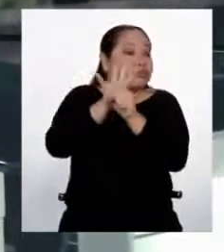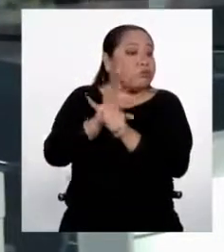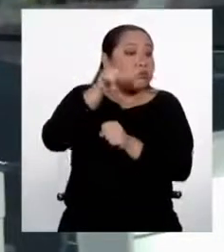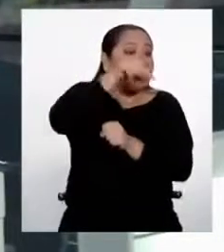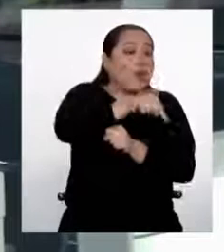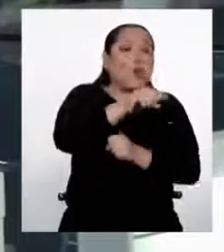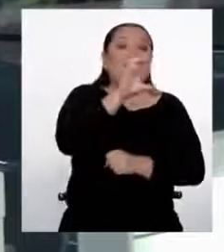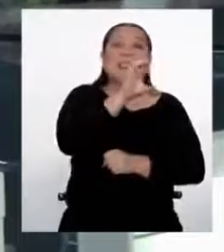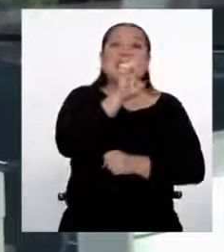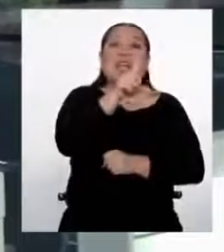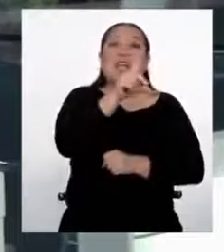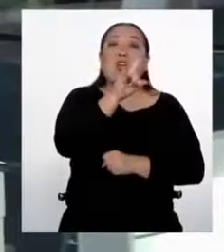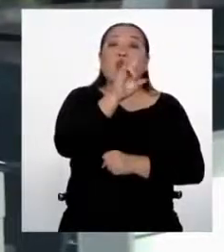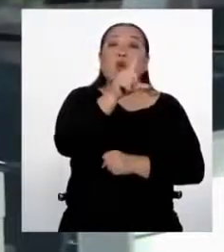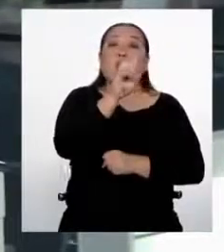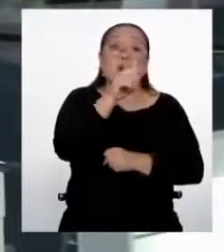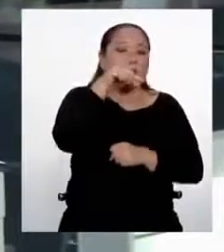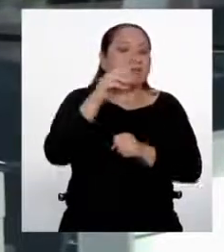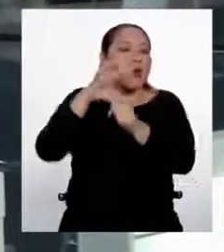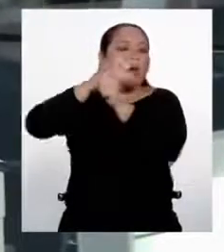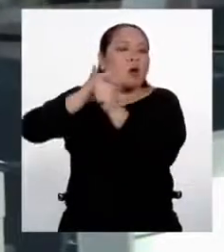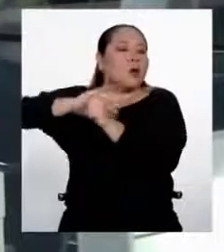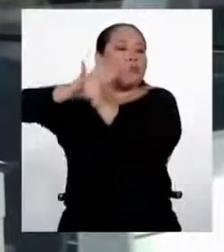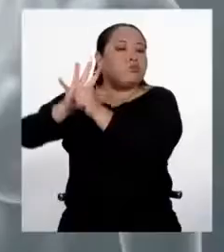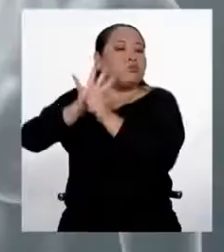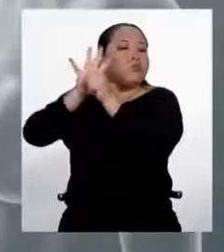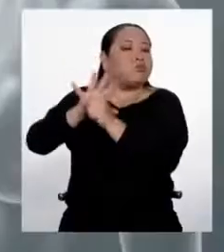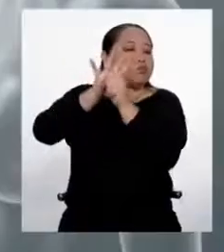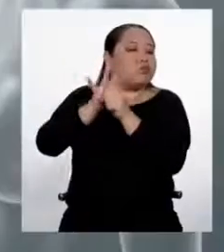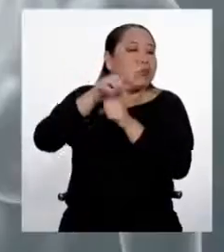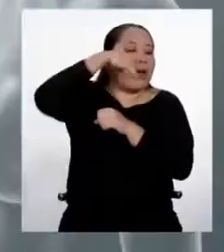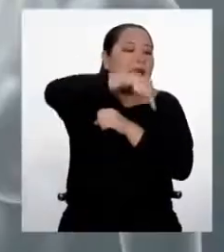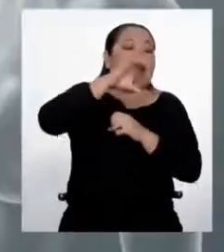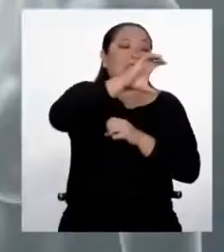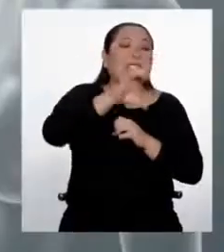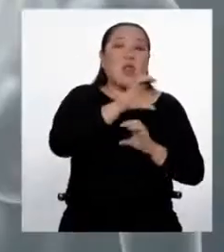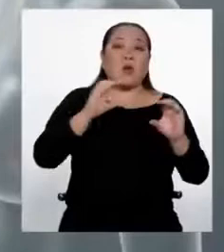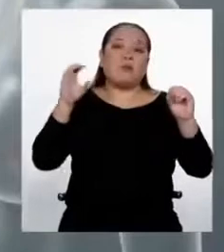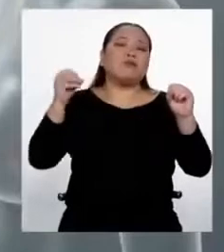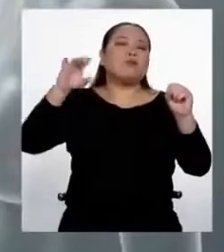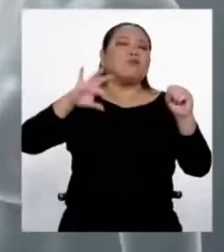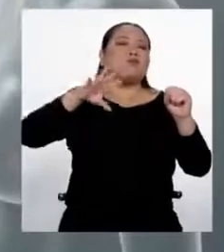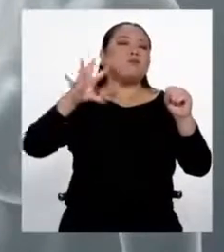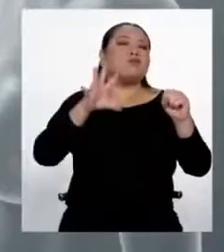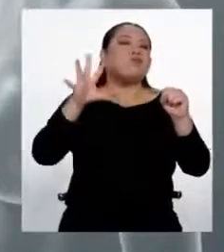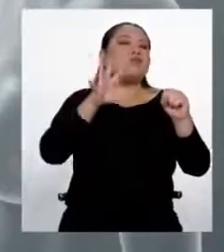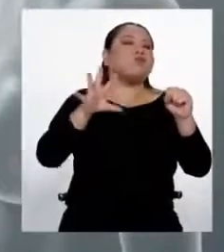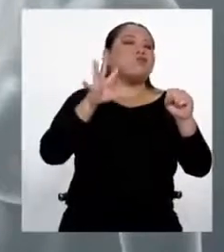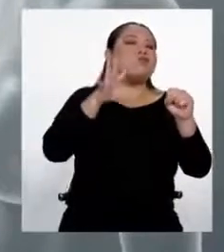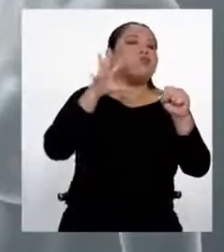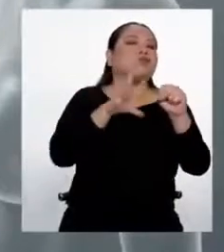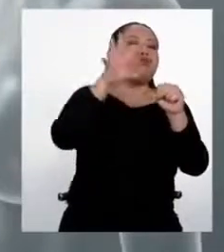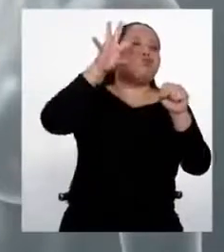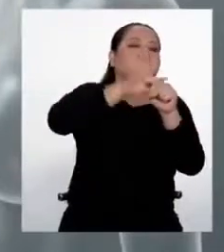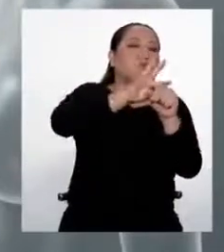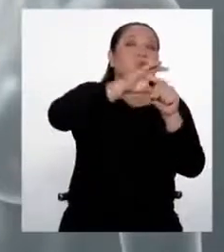necesita siempre replicarse, replicarse o hacer muchas copias. Al ingresar el virus a nuestro organismo, a través de las